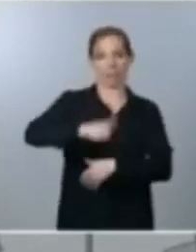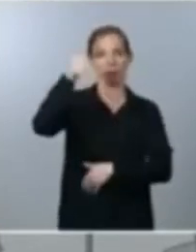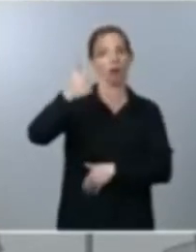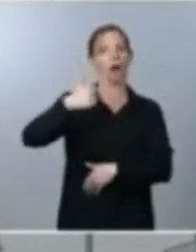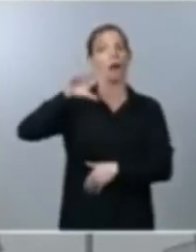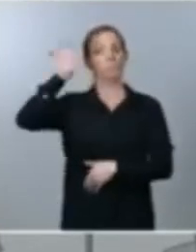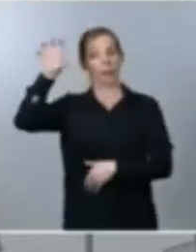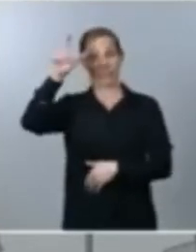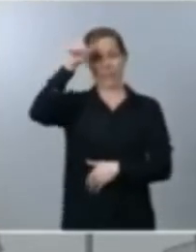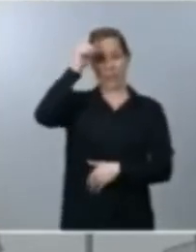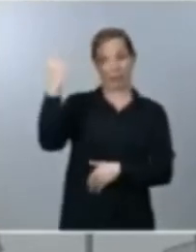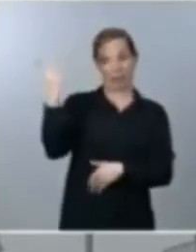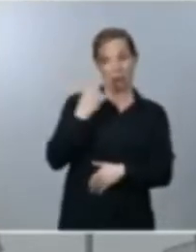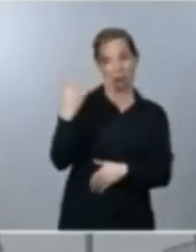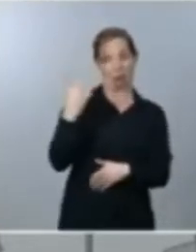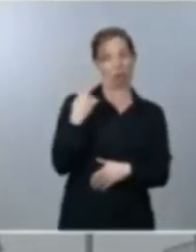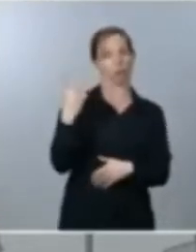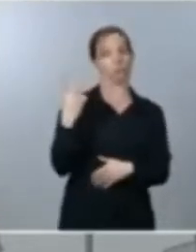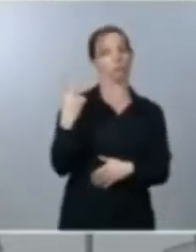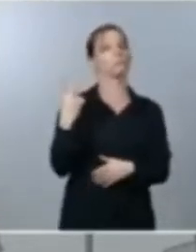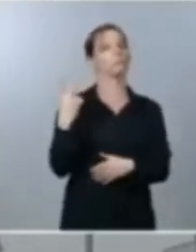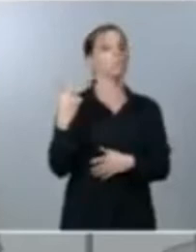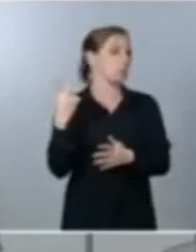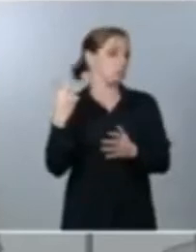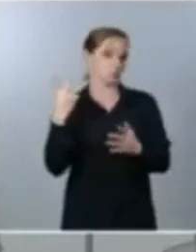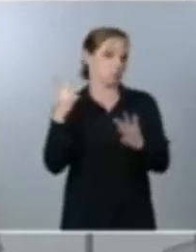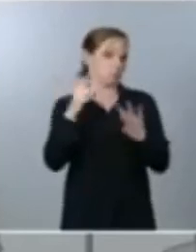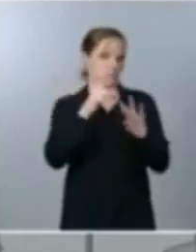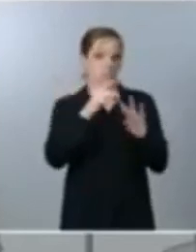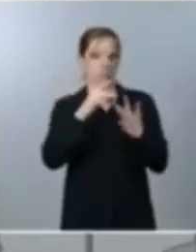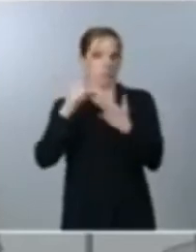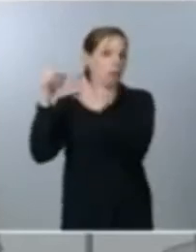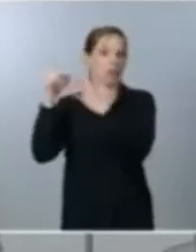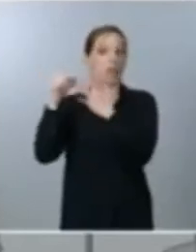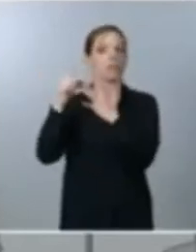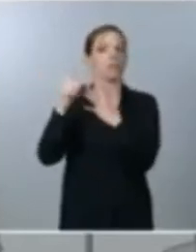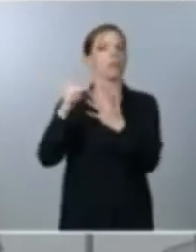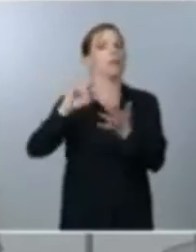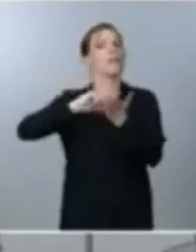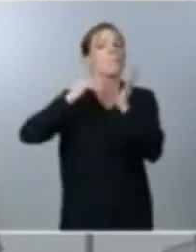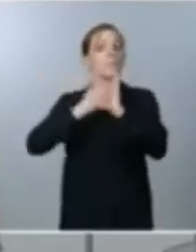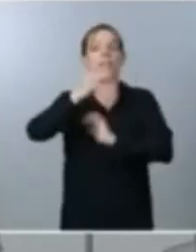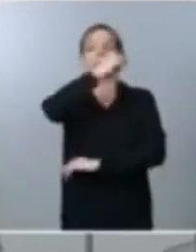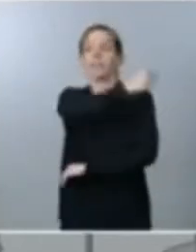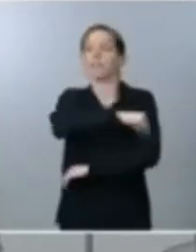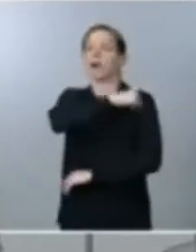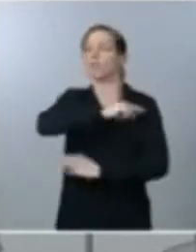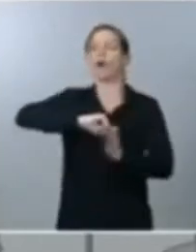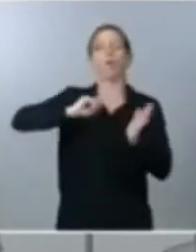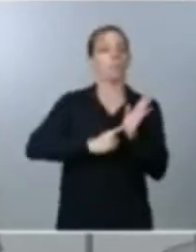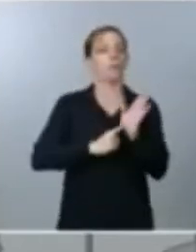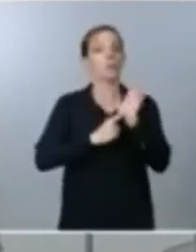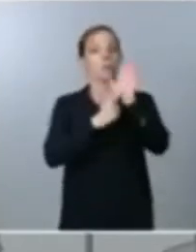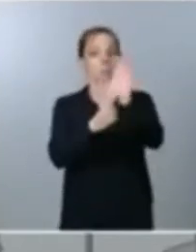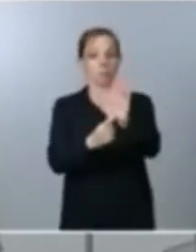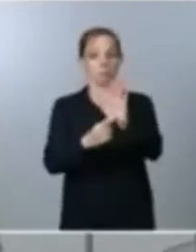países que a la cabeza presenten un plan de vacunación completo y el plan de recuperación transformación y resiliencia que va